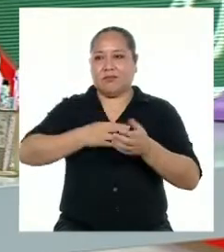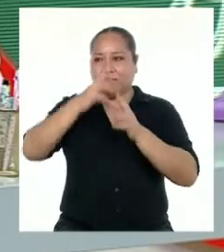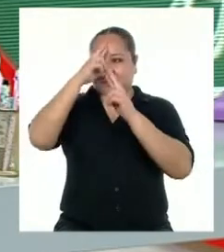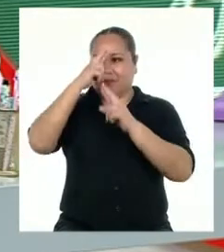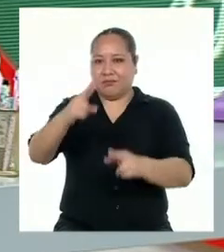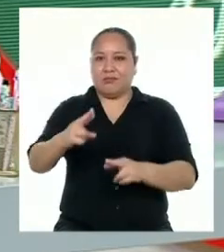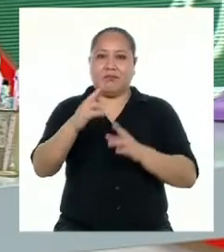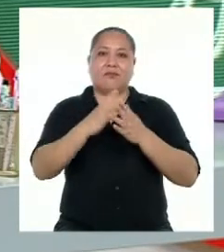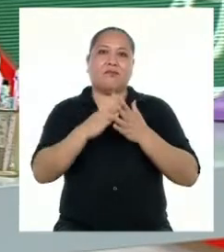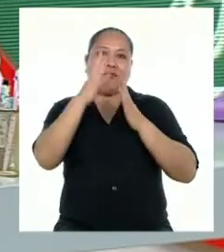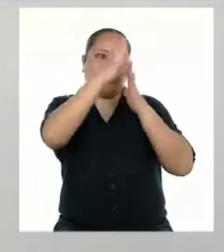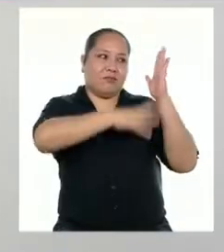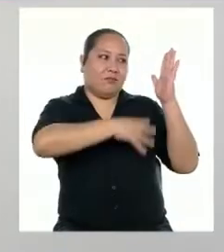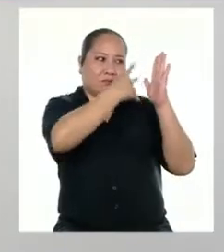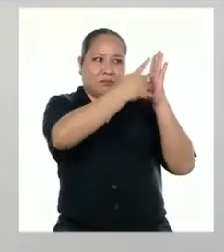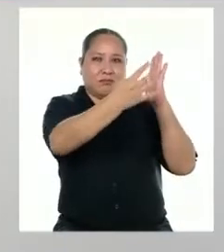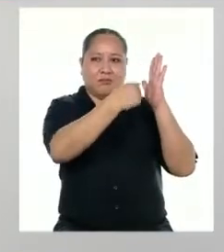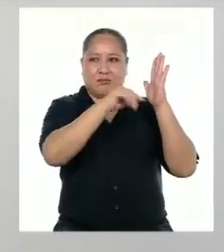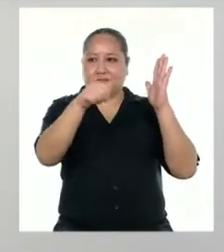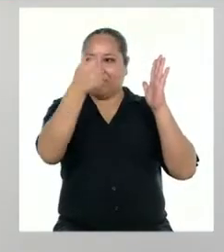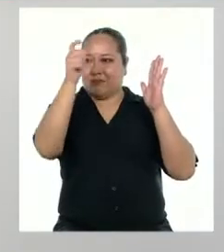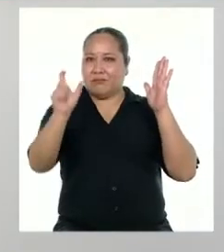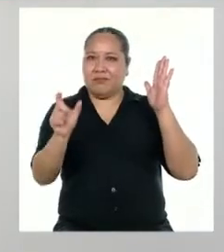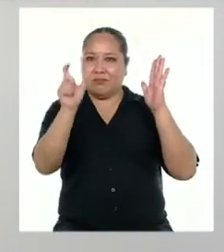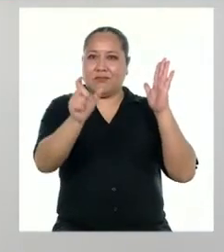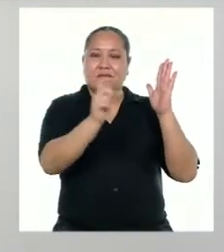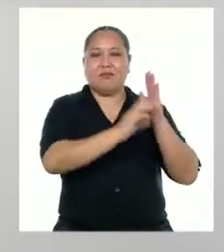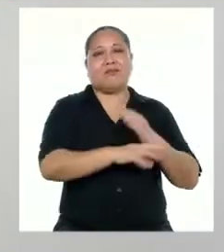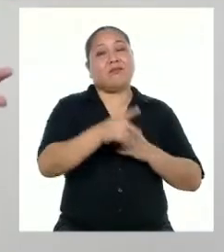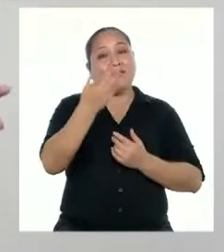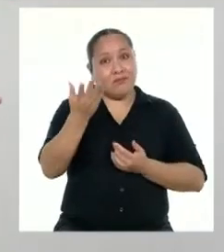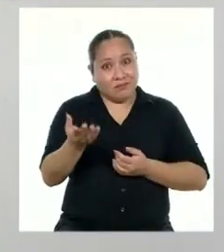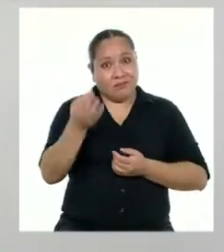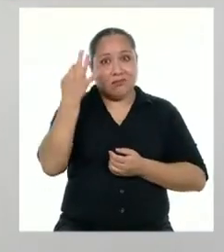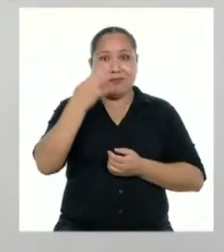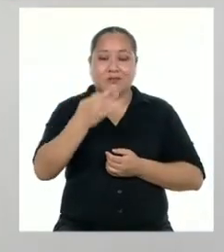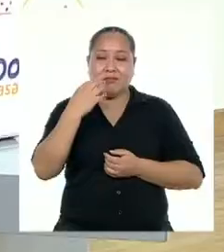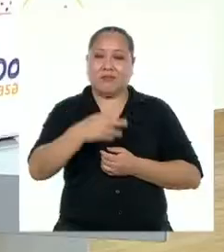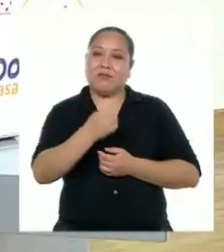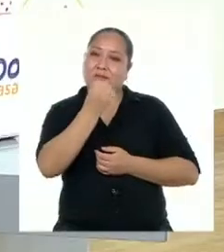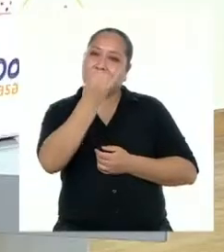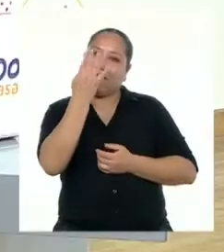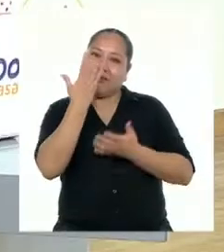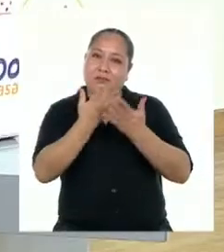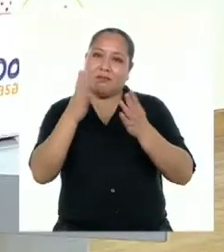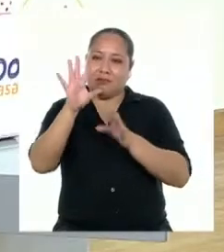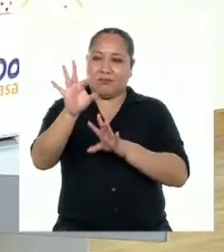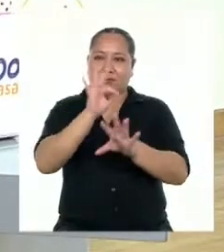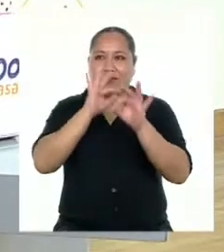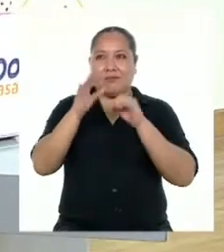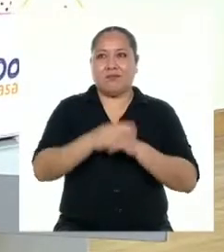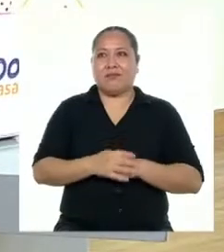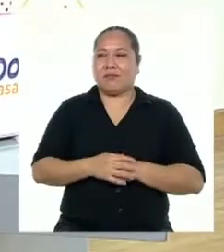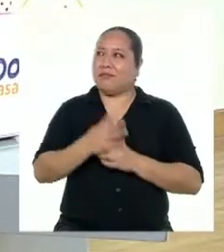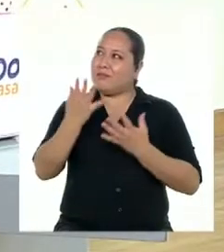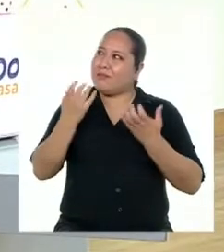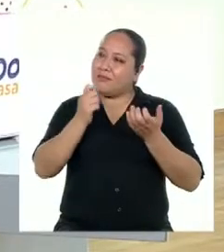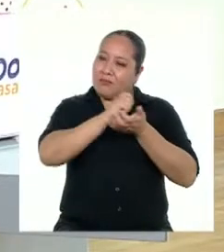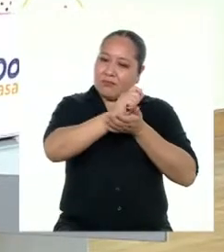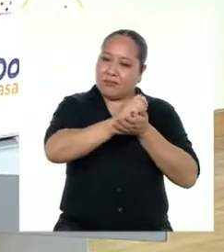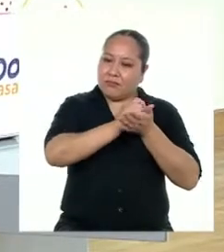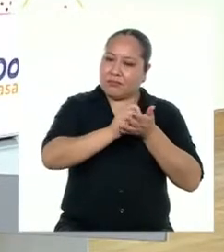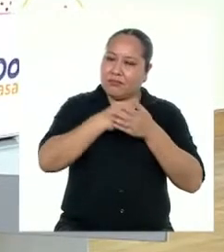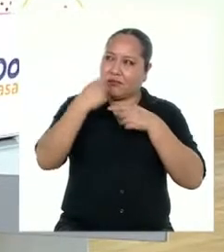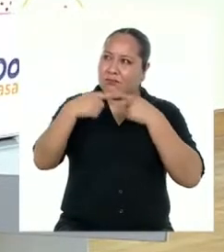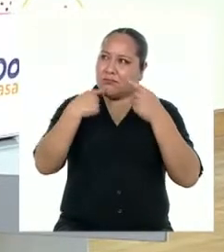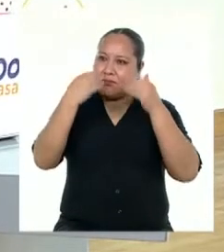las actividades de las y los demás. ¿Ves? Siempre hay algo por rescatar. Por eso, me gustaría hacer un texto que